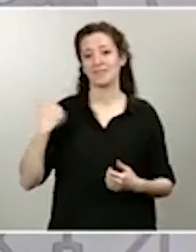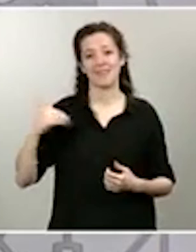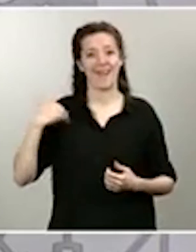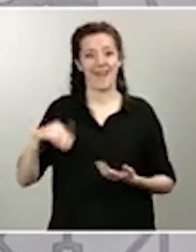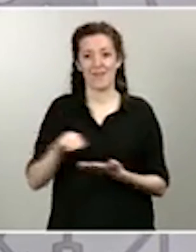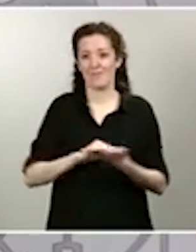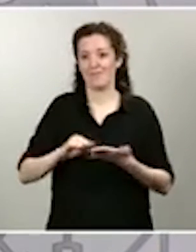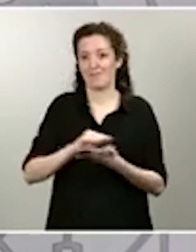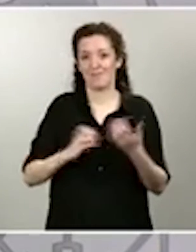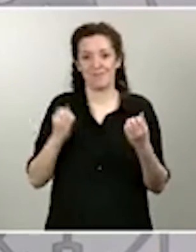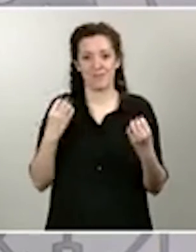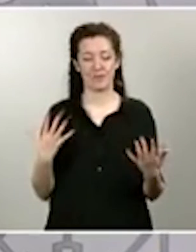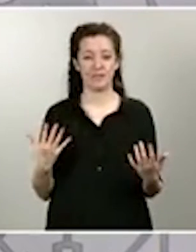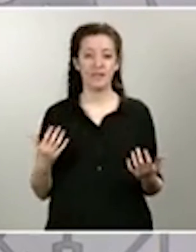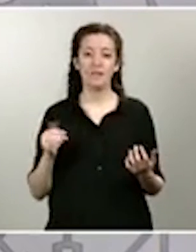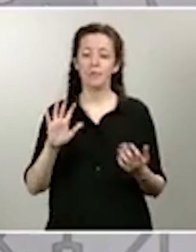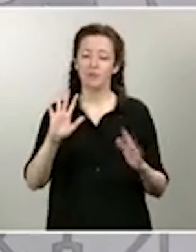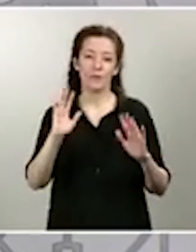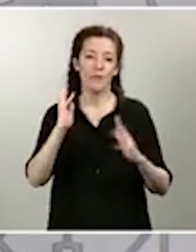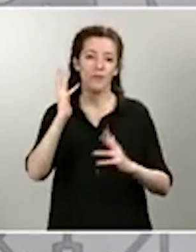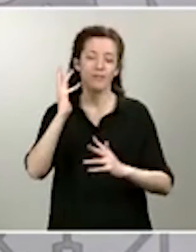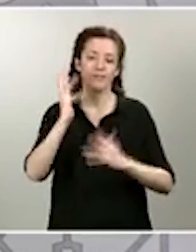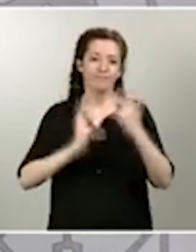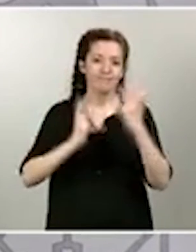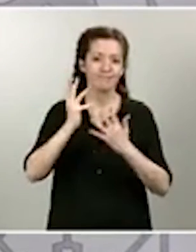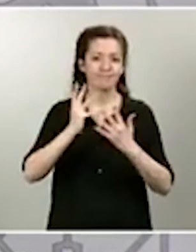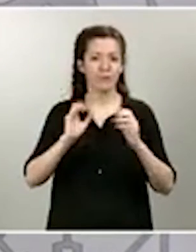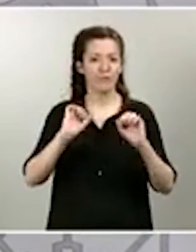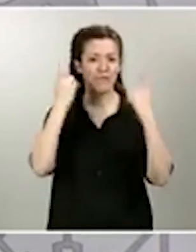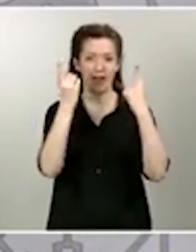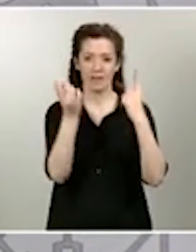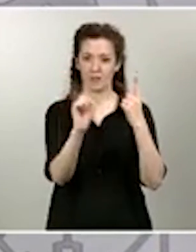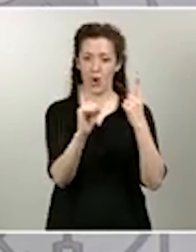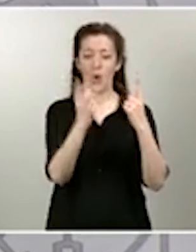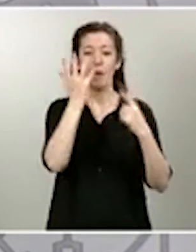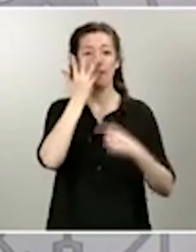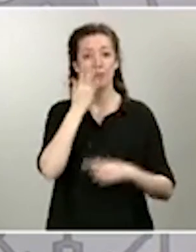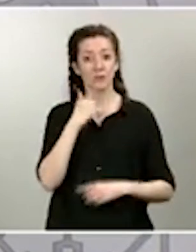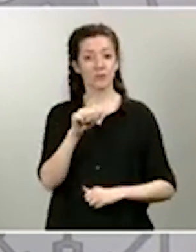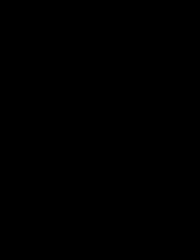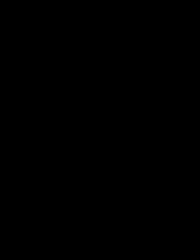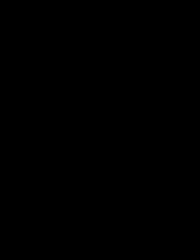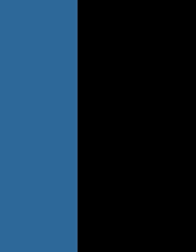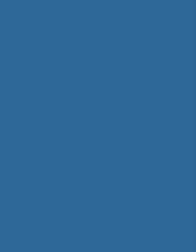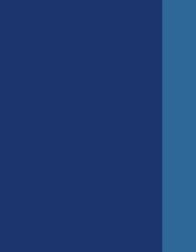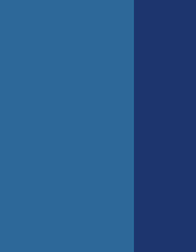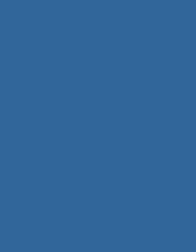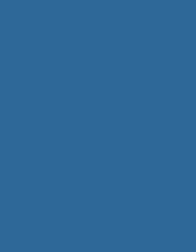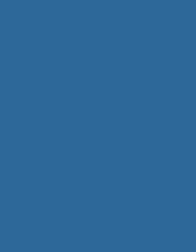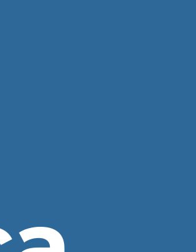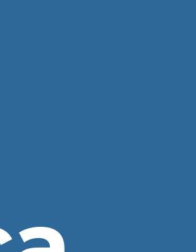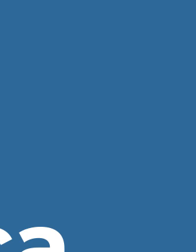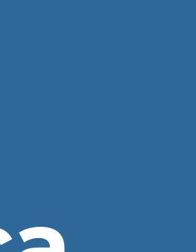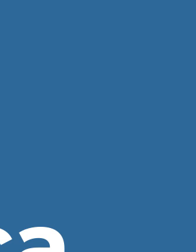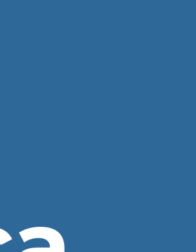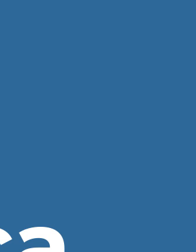me gustaría verificar con la información una vez que la recibamos completa de las comunidades autónomas. Gracias. Gracias.